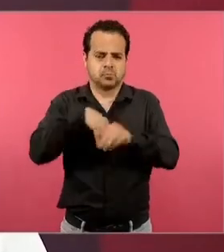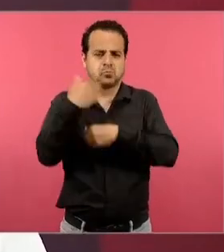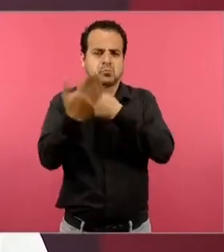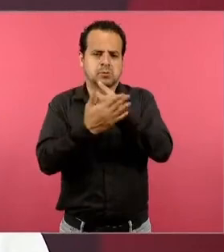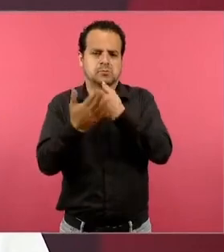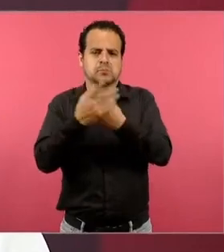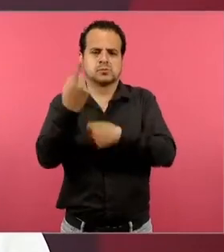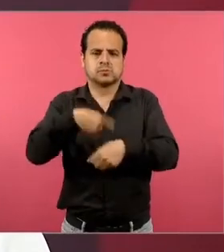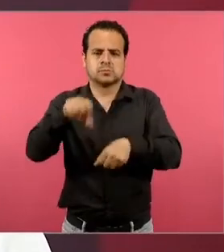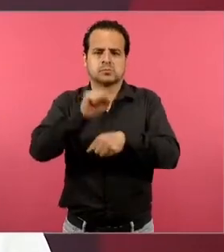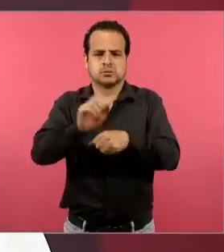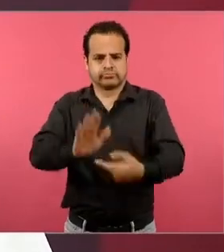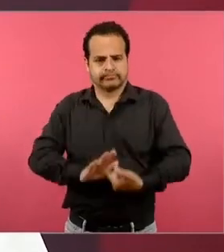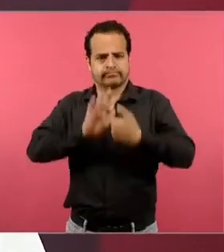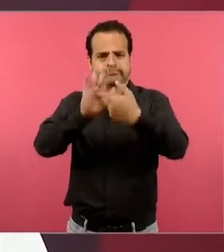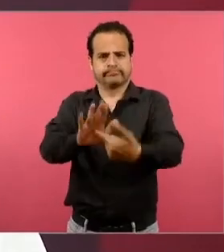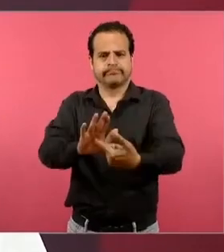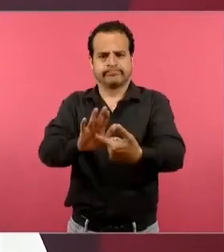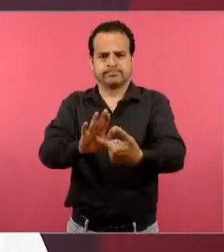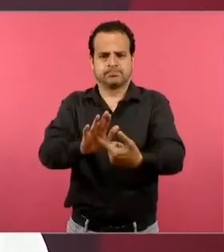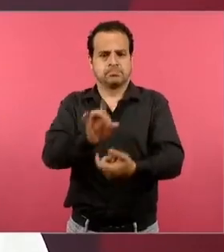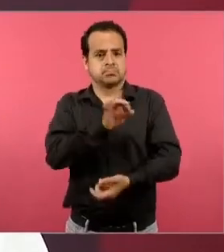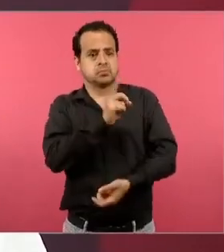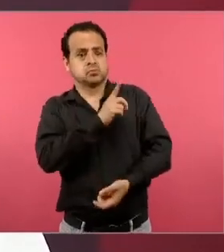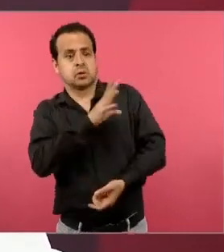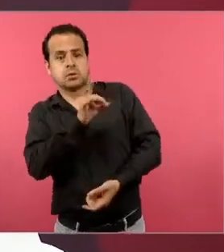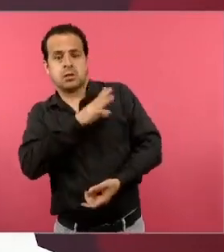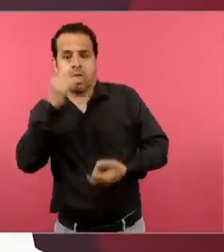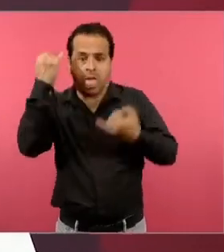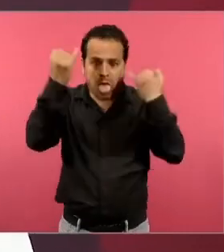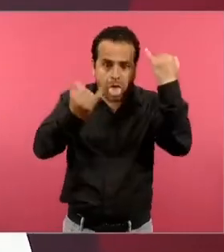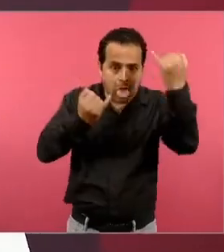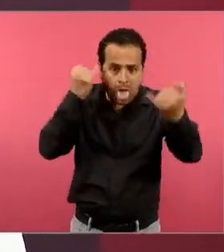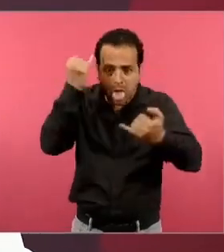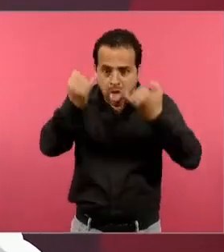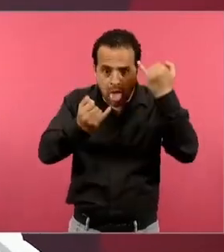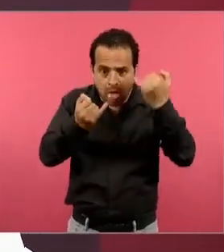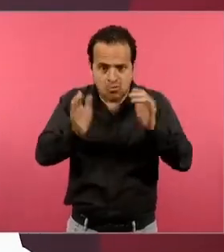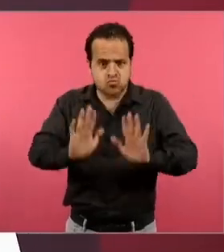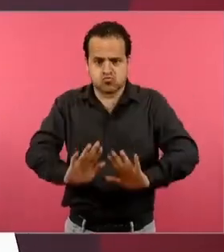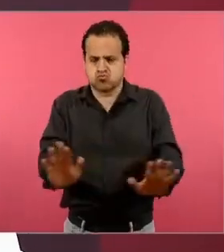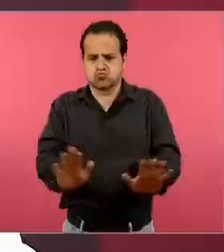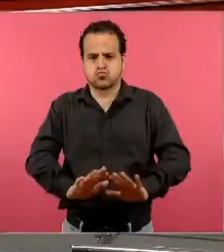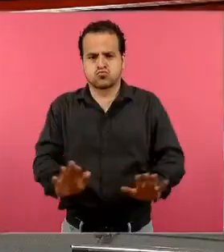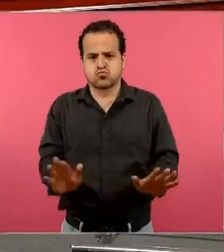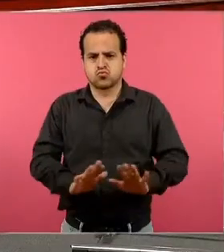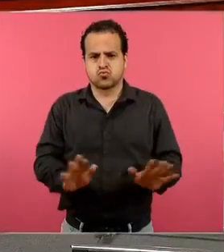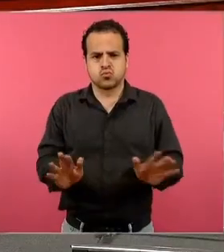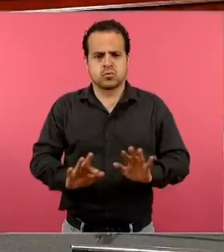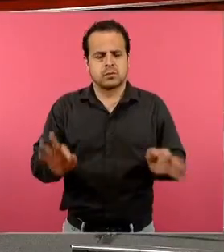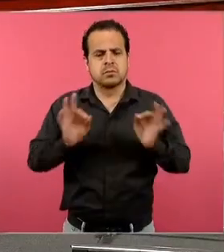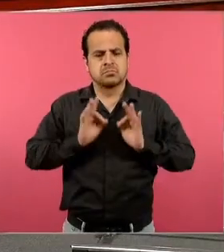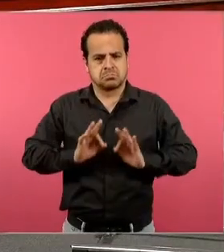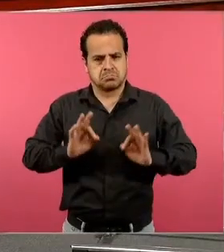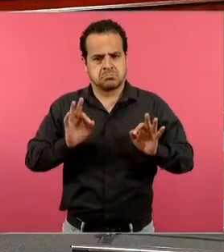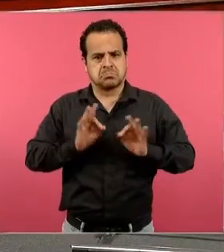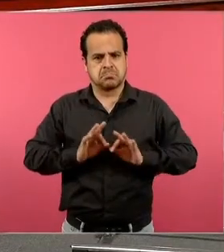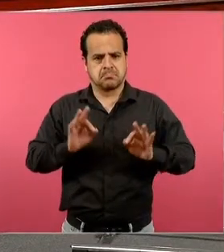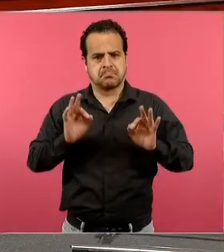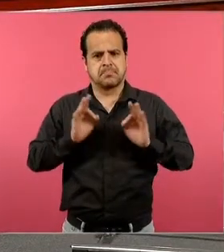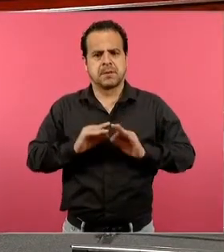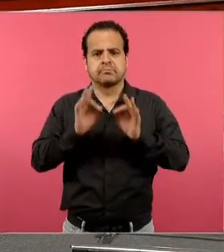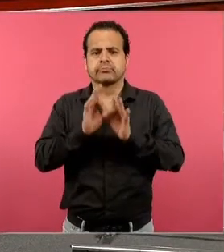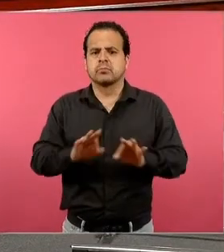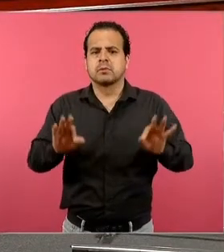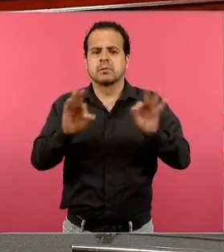hay nada que temer. Madres, padres y familia, lo más importante es lo que ustedes le enseñan a sus